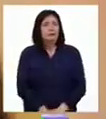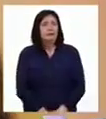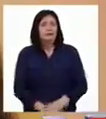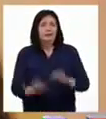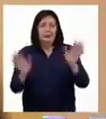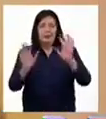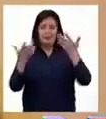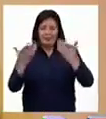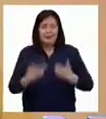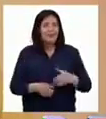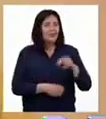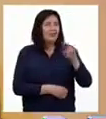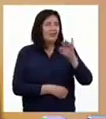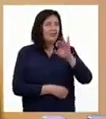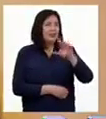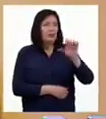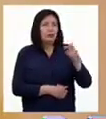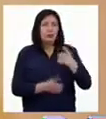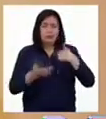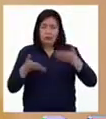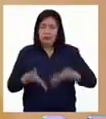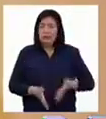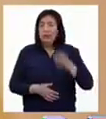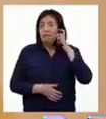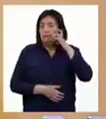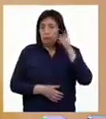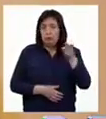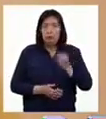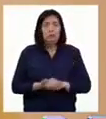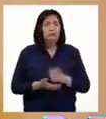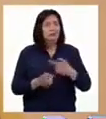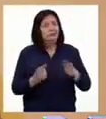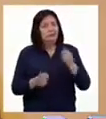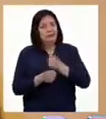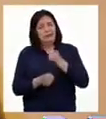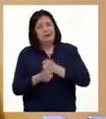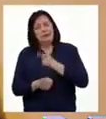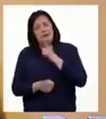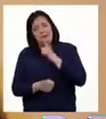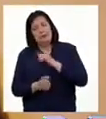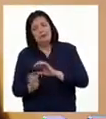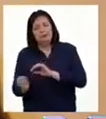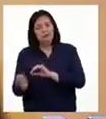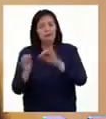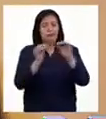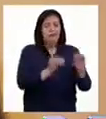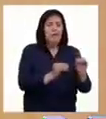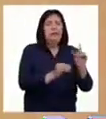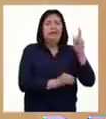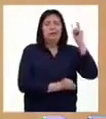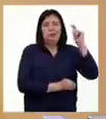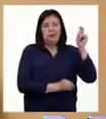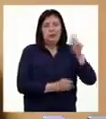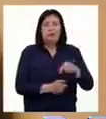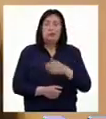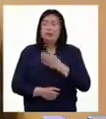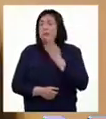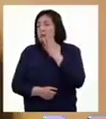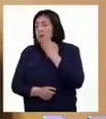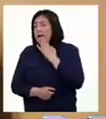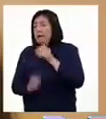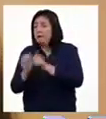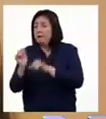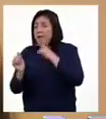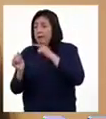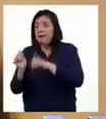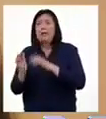Hola, soy Nicole. Yo nací en Puno, pero por el trabajo de mi papá tuvimos que mudarnos a Trujillo. Mi mamá y mi hermana